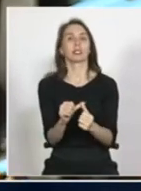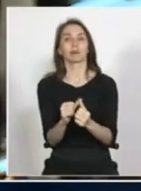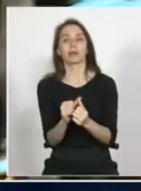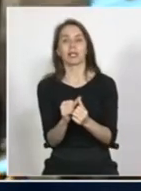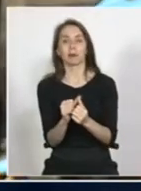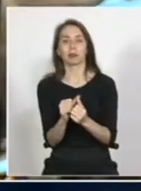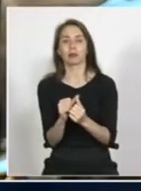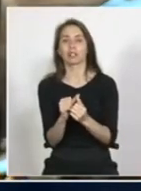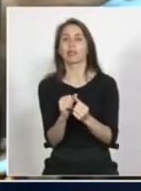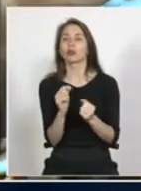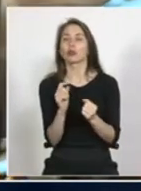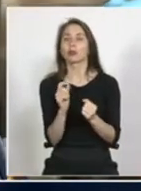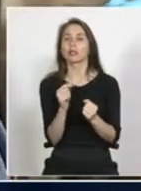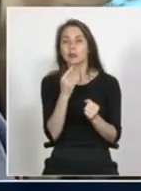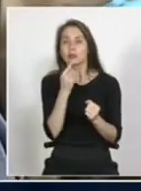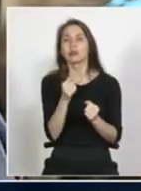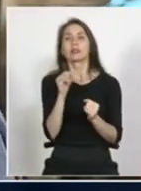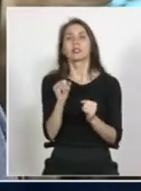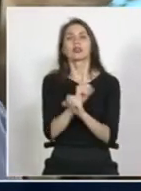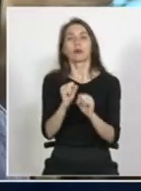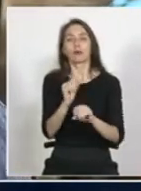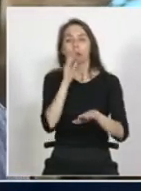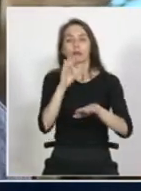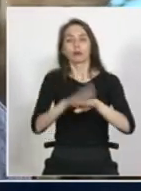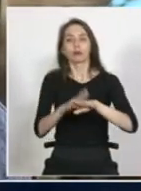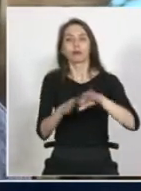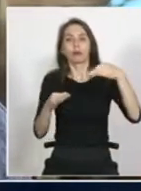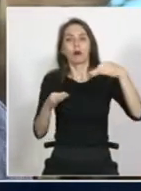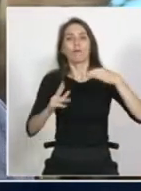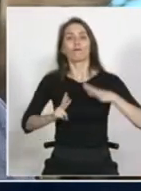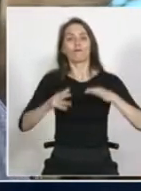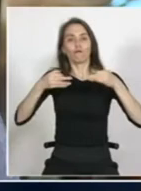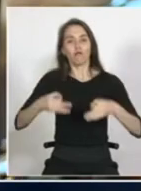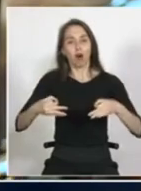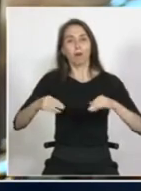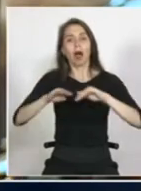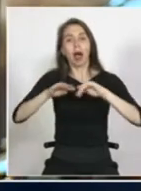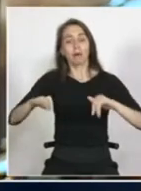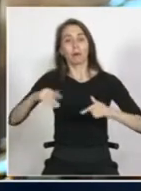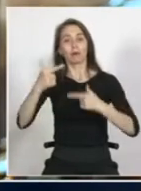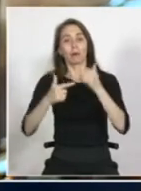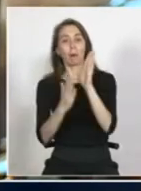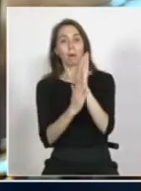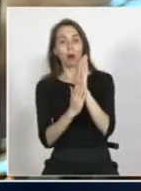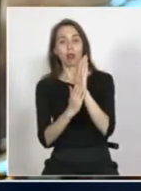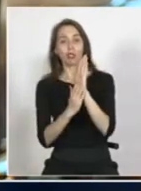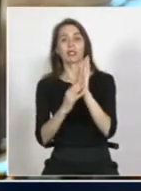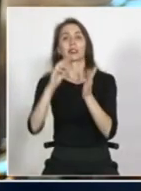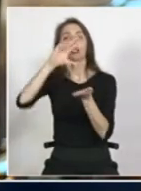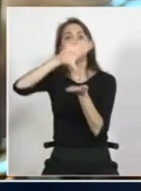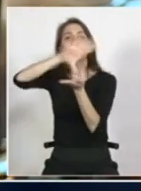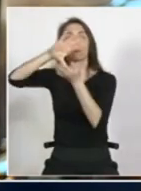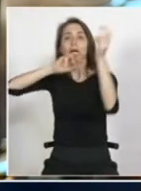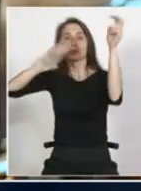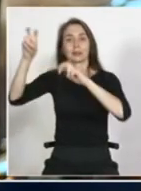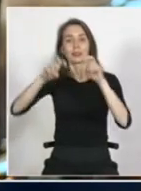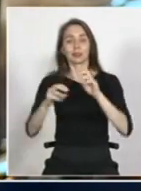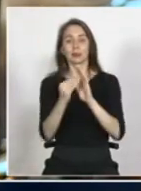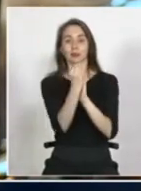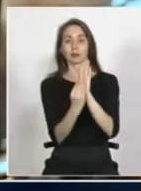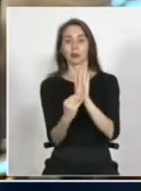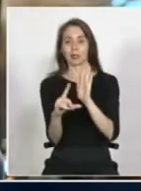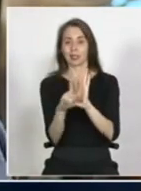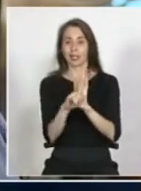hacer los procesos formales. Entonces, tengo la impresión que más allá de la política migratoria que se establezca en la ley lo que se está